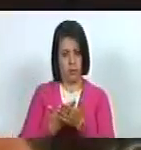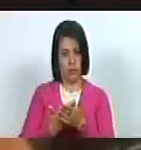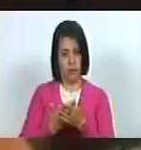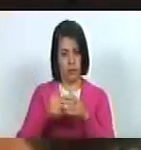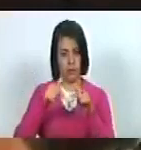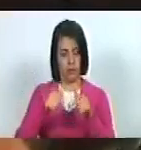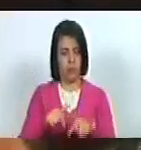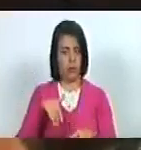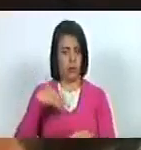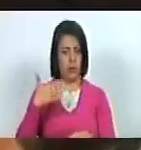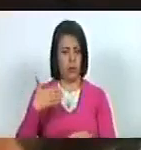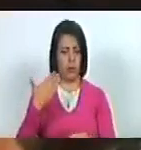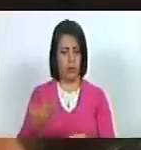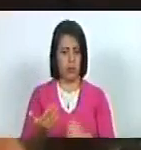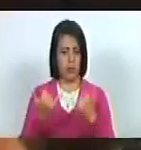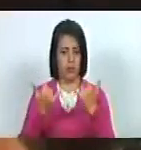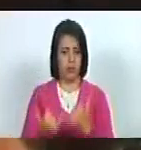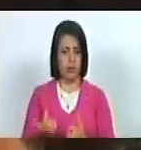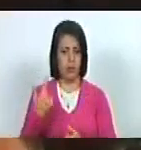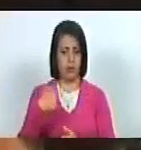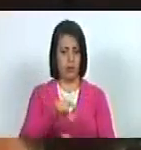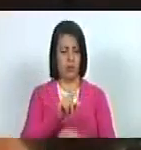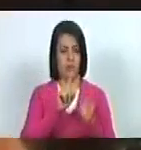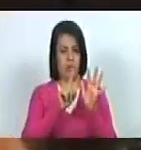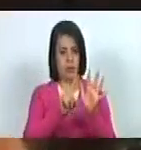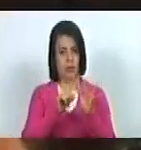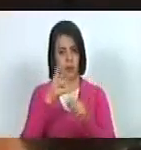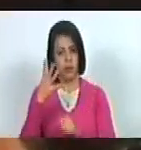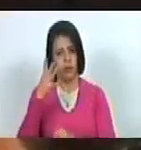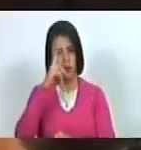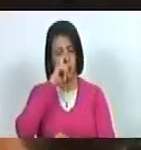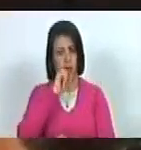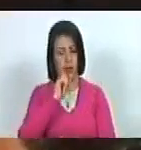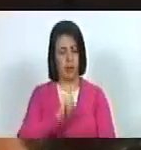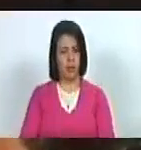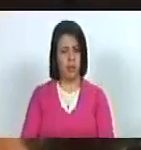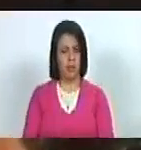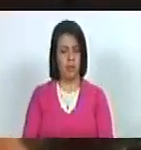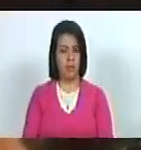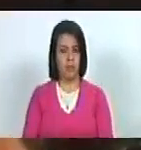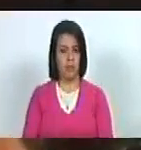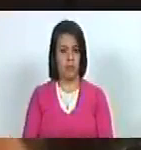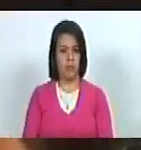cuando ya contaba con 64 años de edad